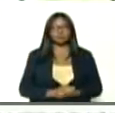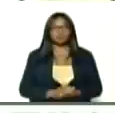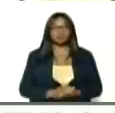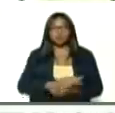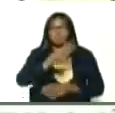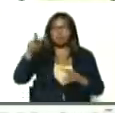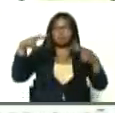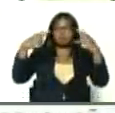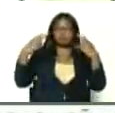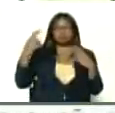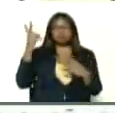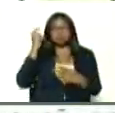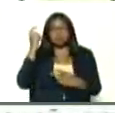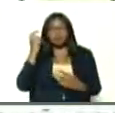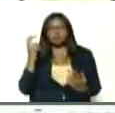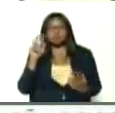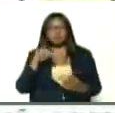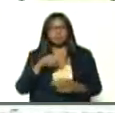escuchan, que me ven,